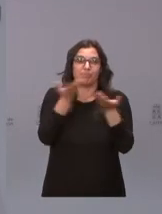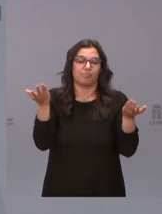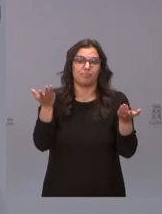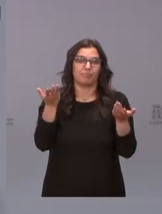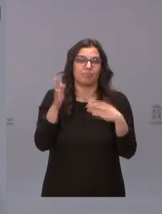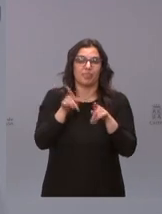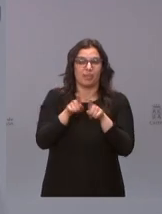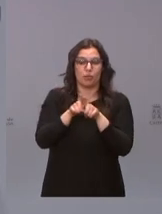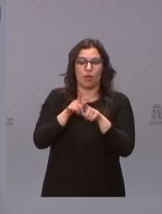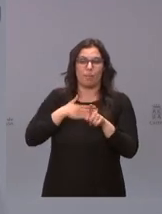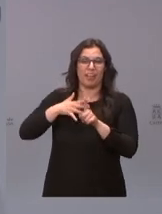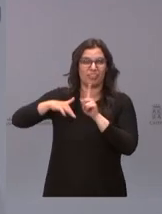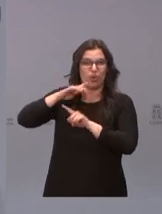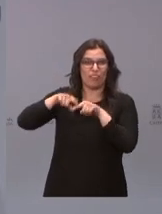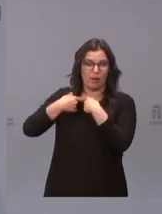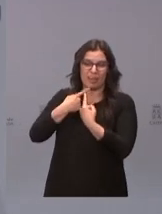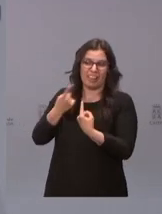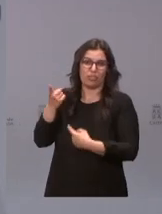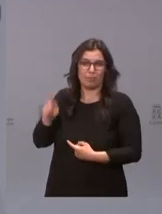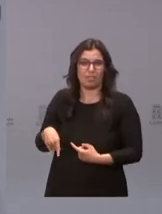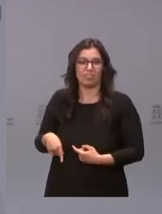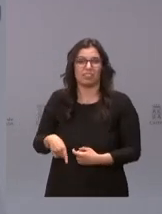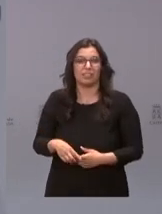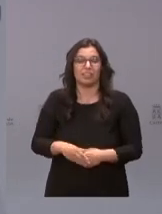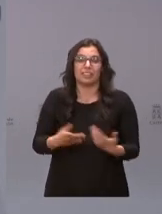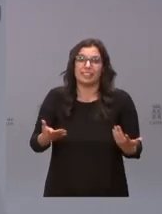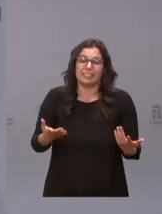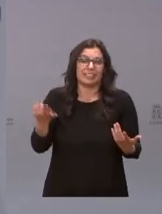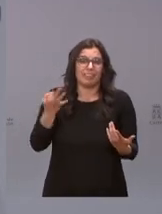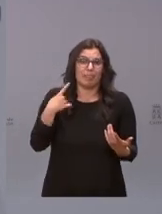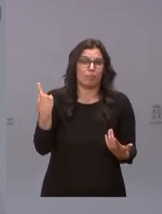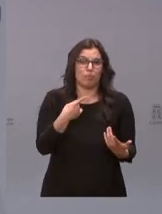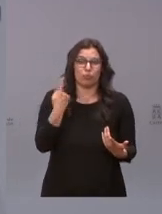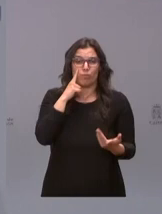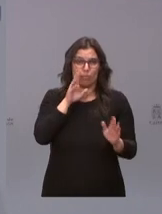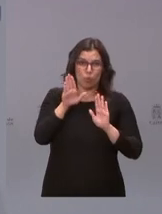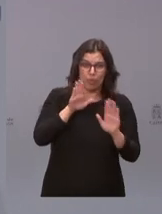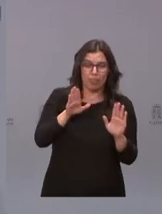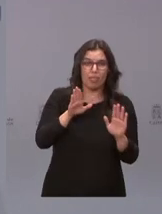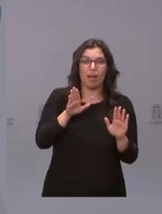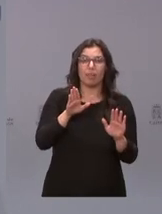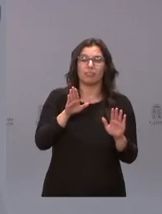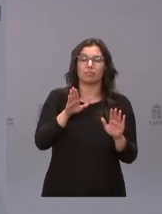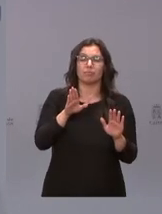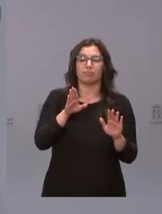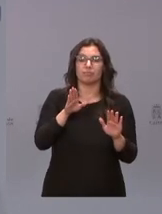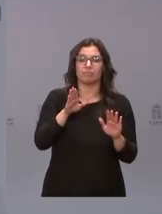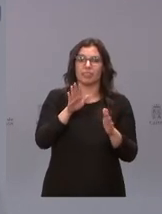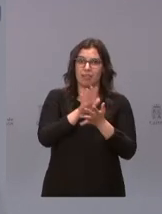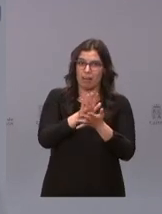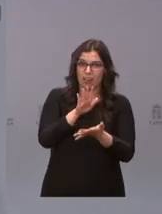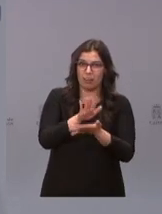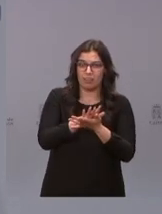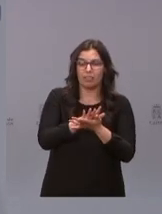cercanas a mi entorno familiar que tengamos prudencia que tengamos serenidad